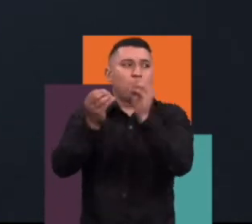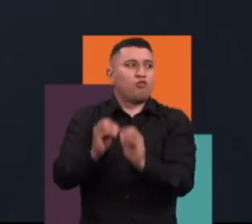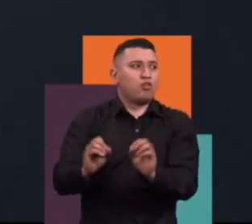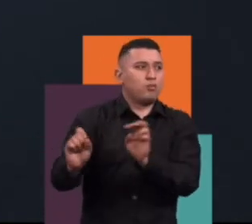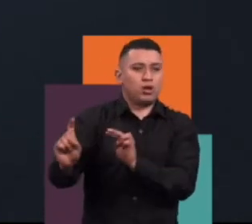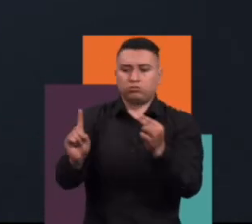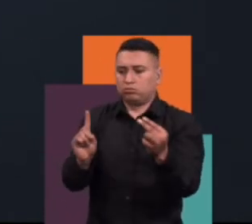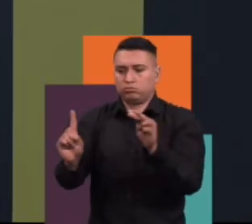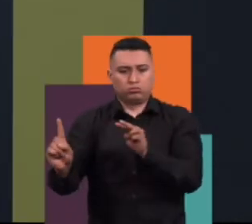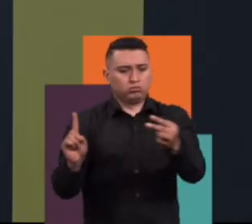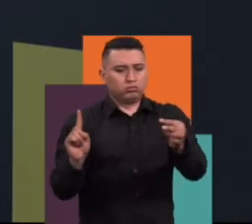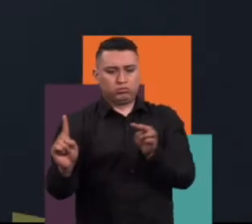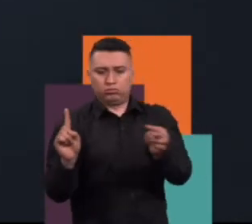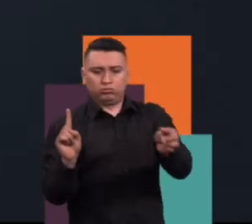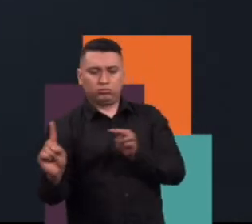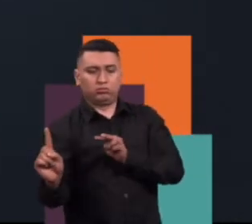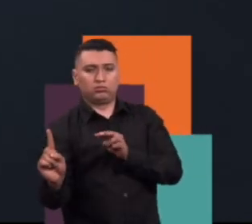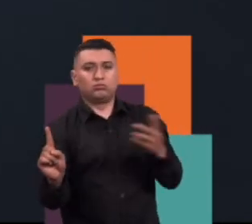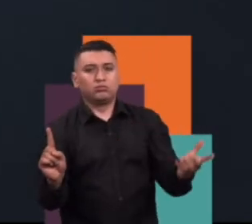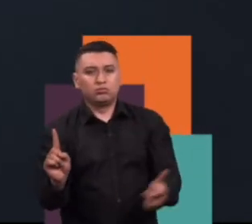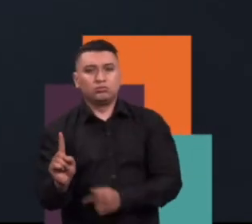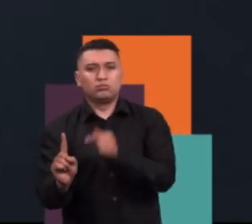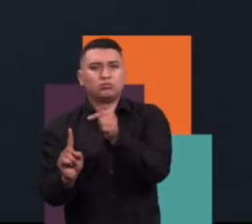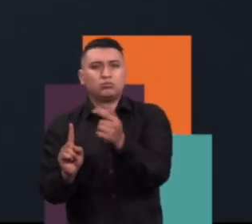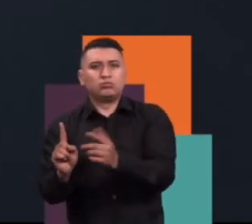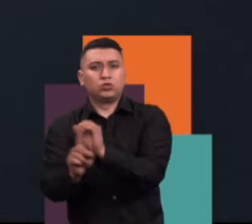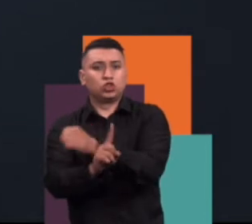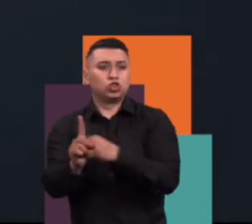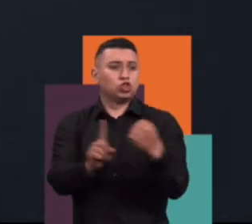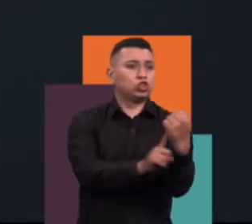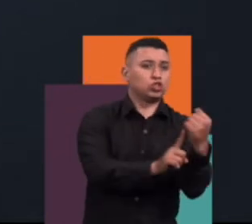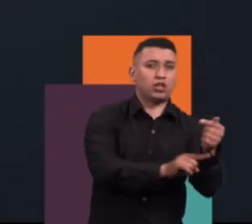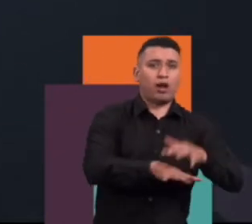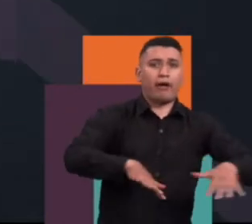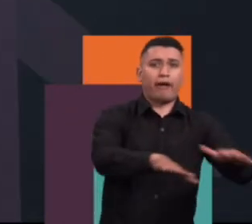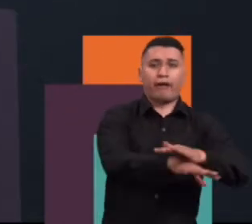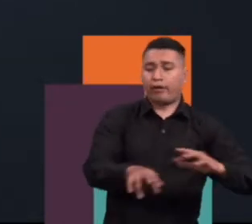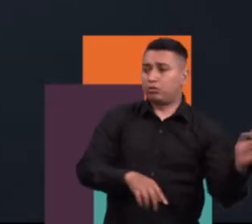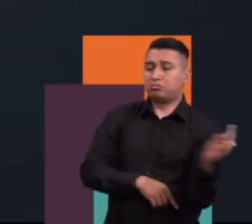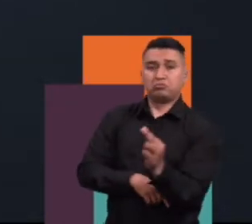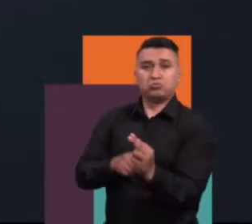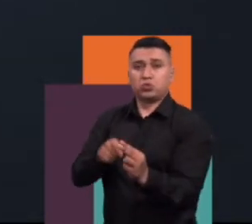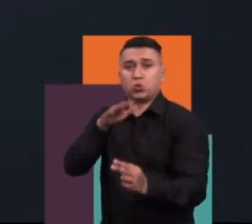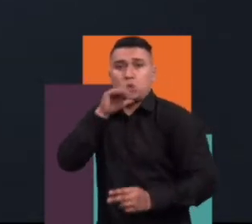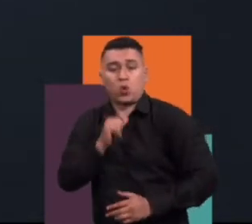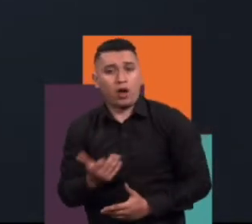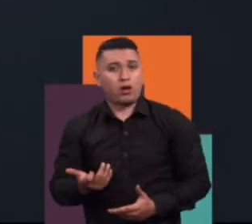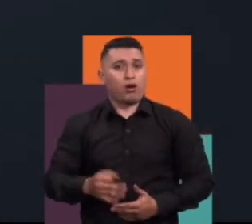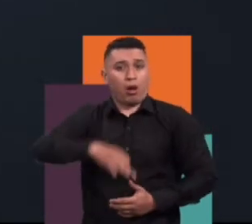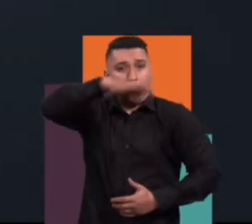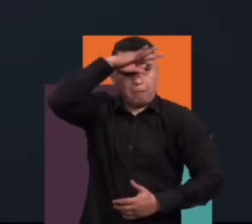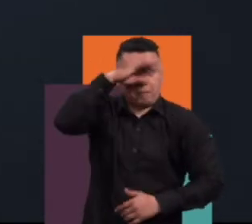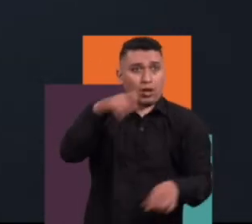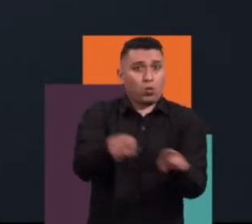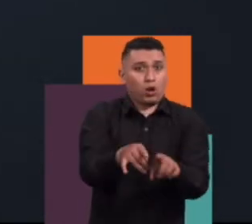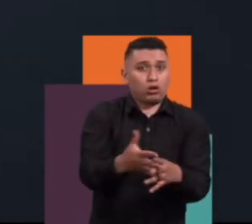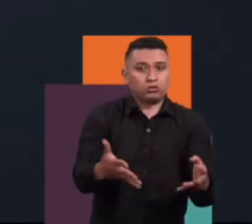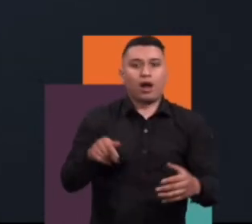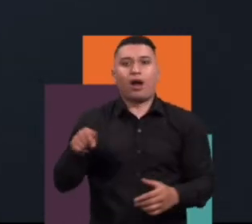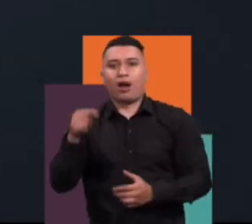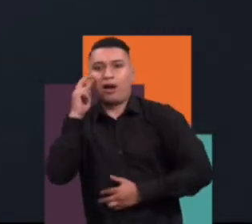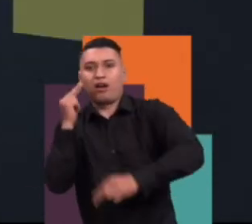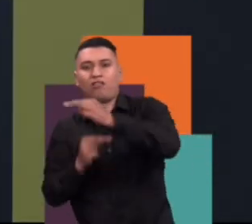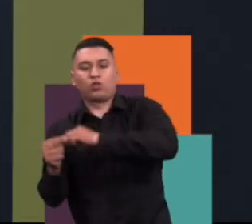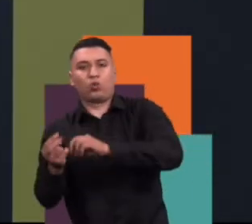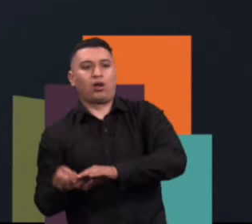dimensión de lo desconocido en social, tiene unas dimensiones inclusive de lo desconocido en sí mismo. Y me parece que el